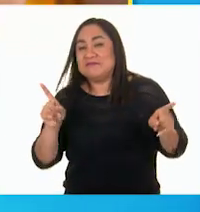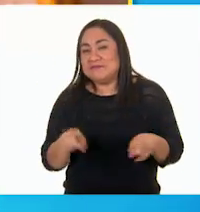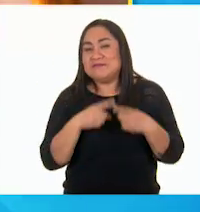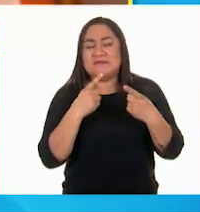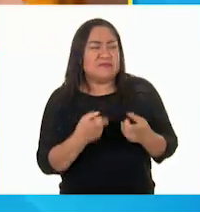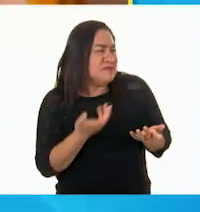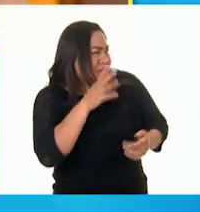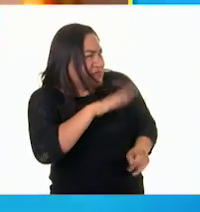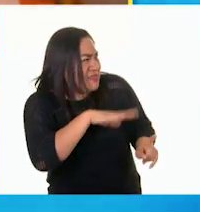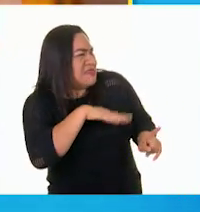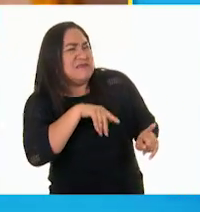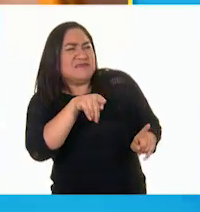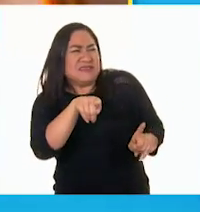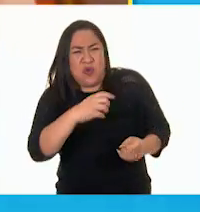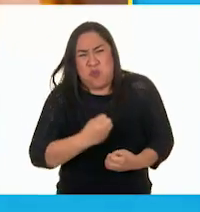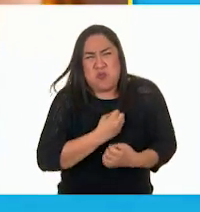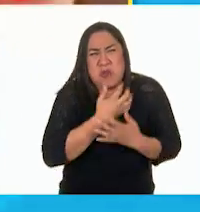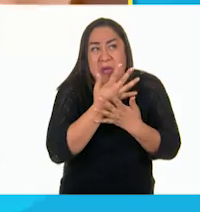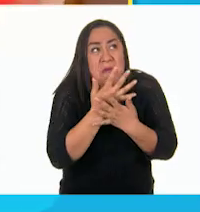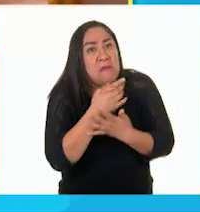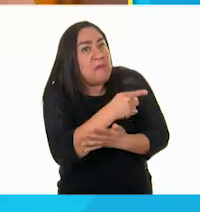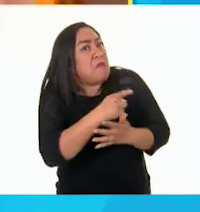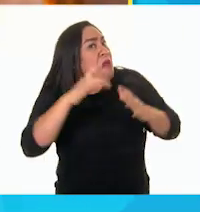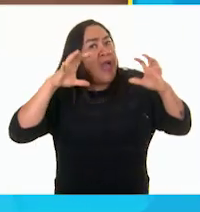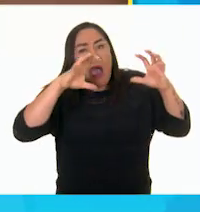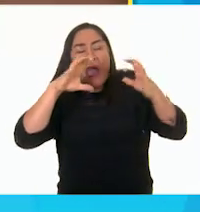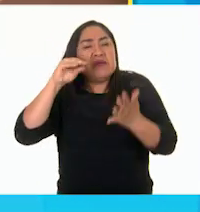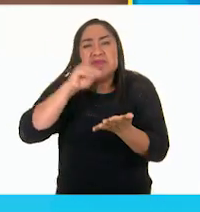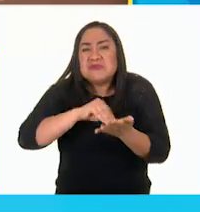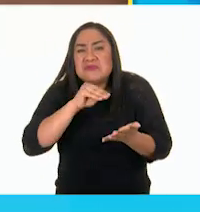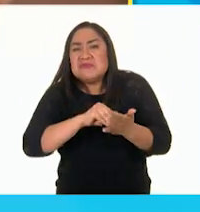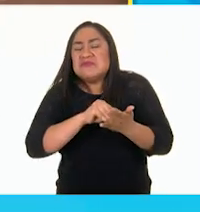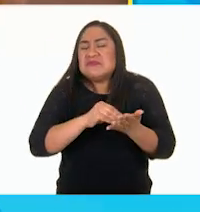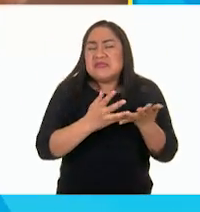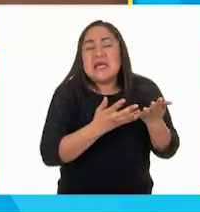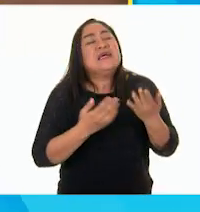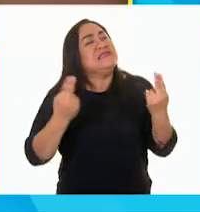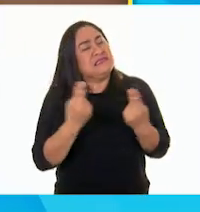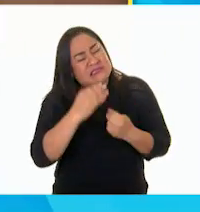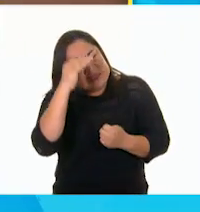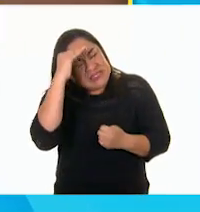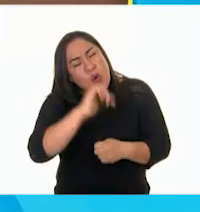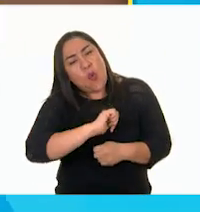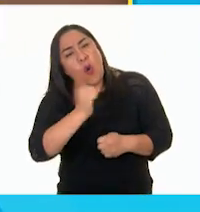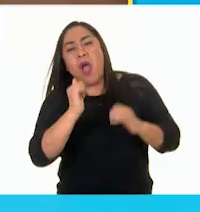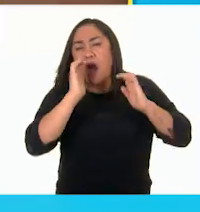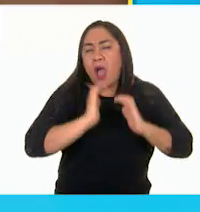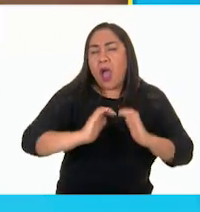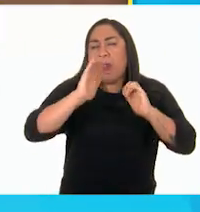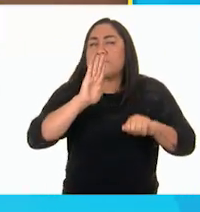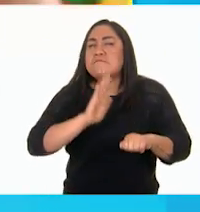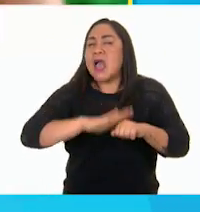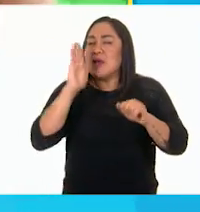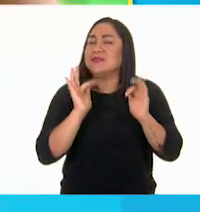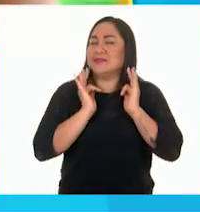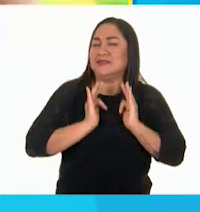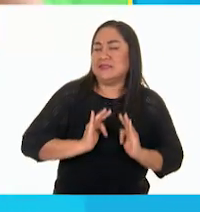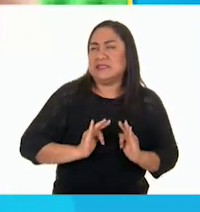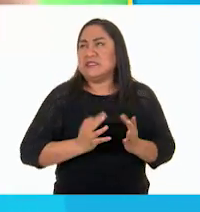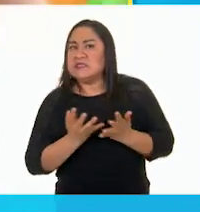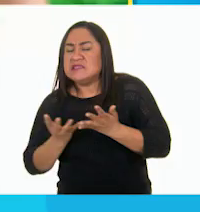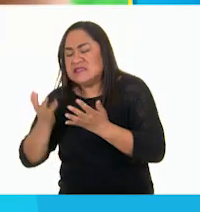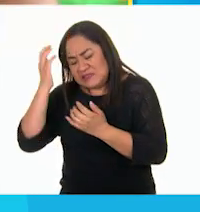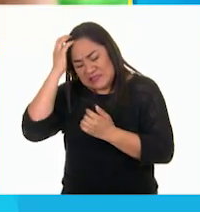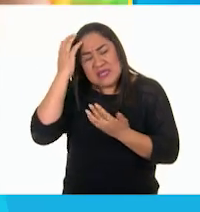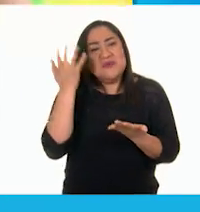Lucy, esa ópera al monstruo no lo frena. Necesitamos poner canciones más amenas. Alan,